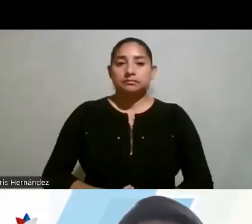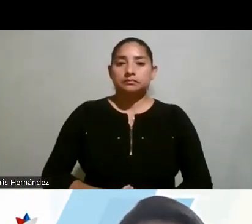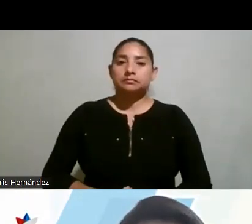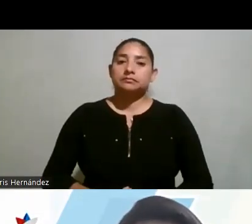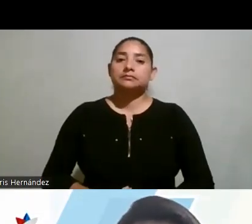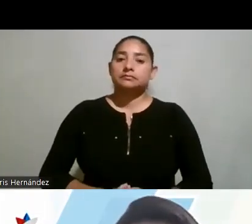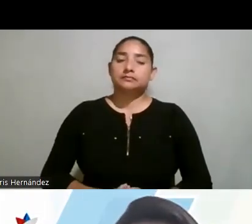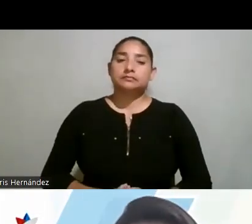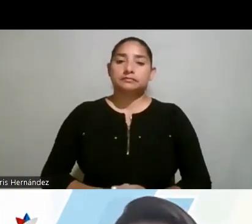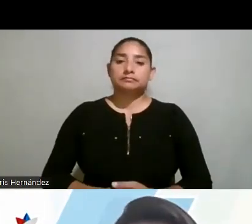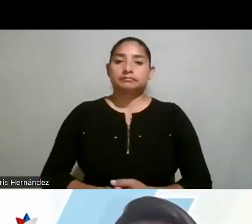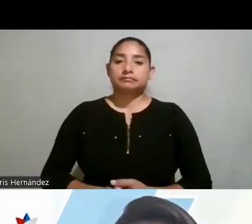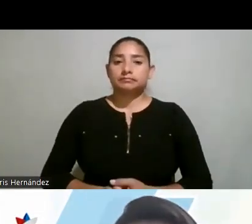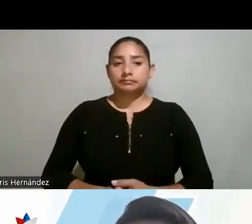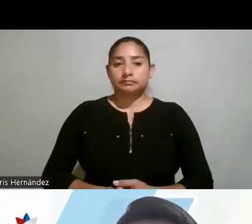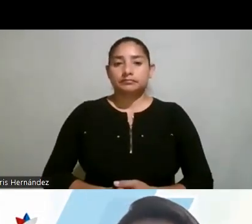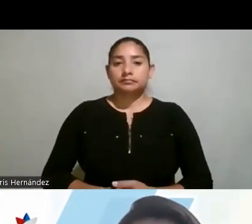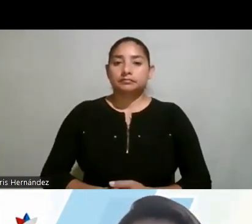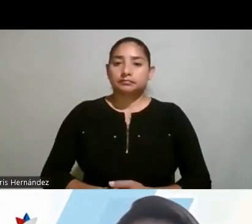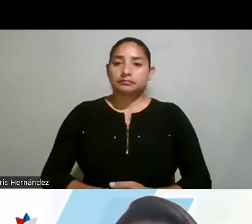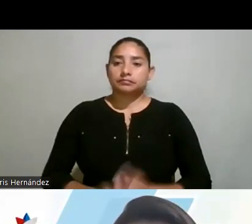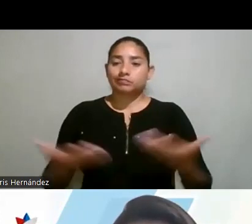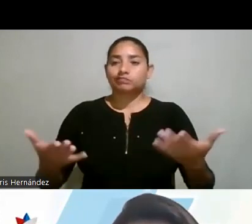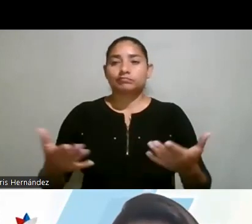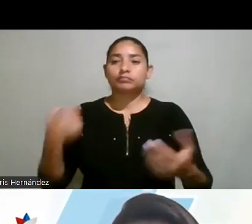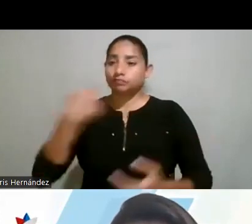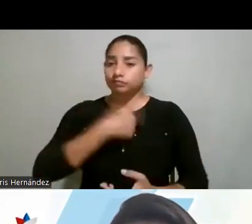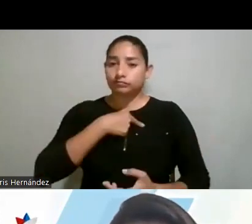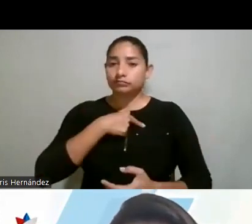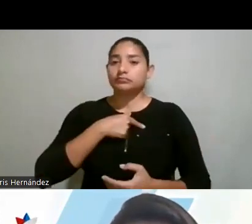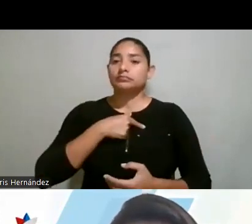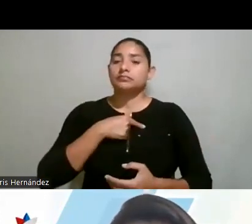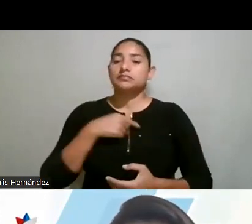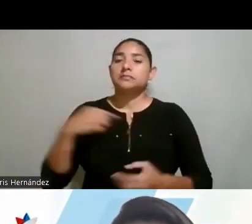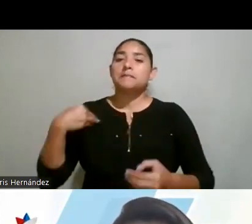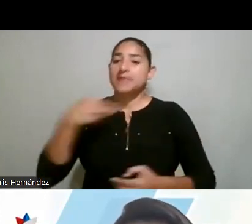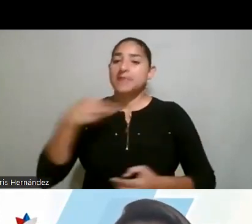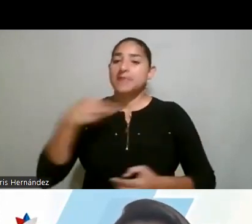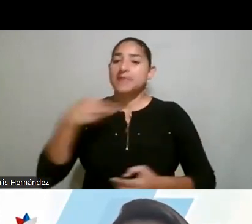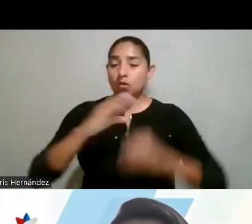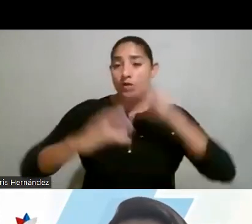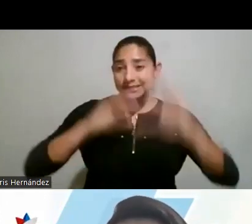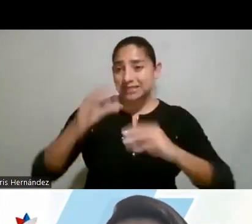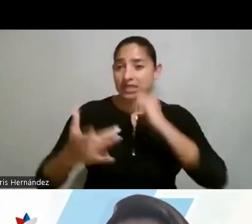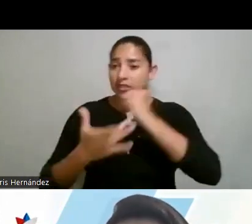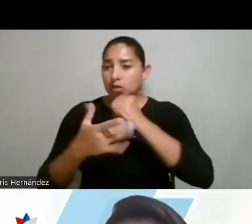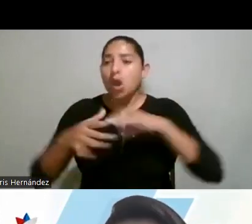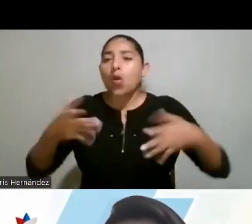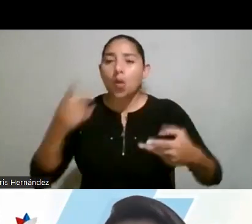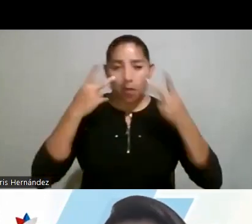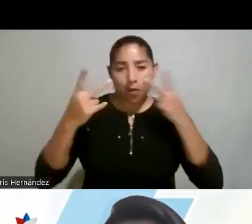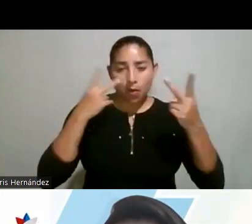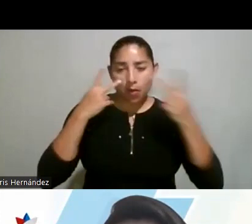sobre cuál, qué, cómo vemos desde el MISIT, la participación femenina en STEM